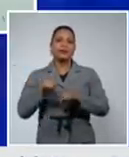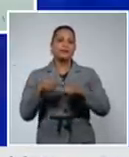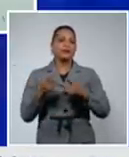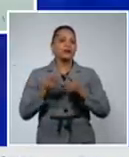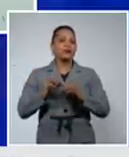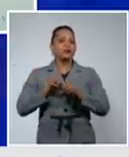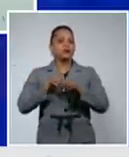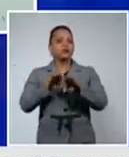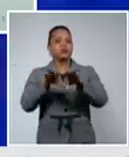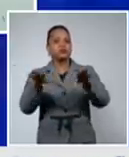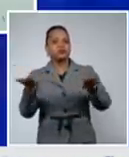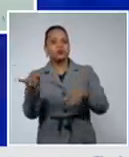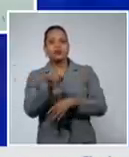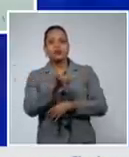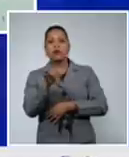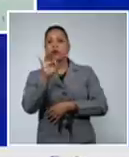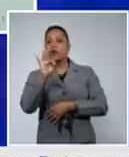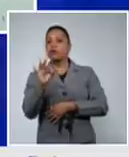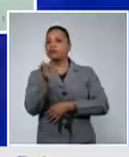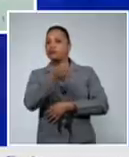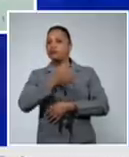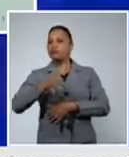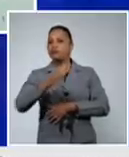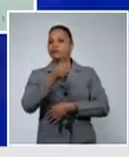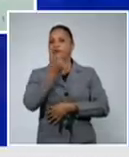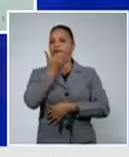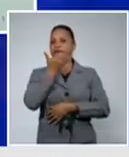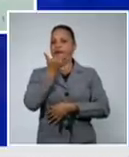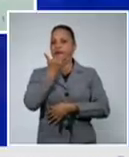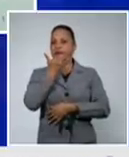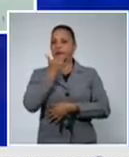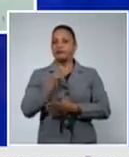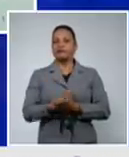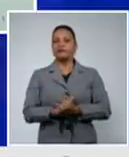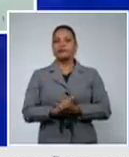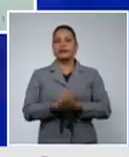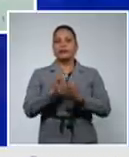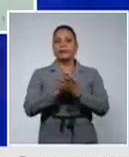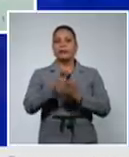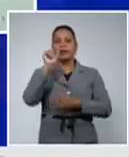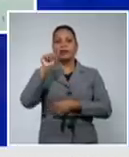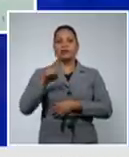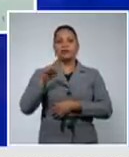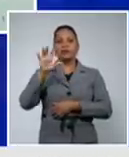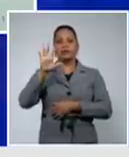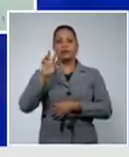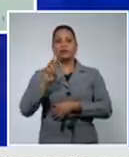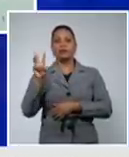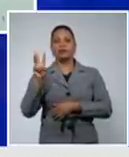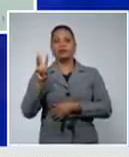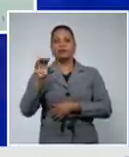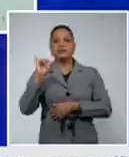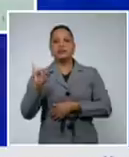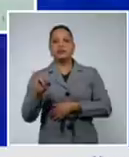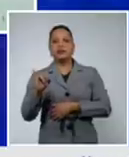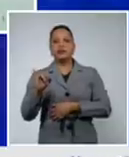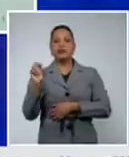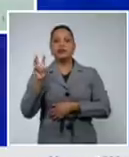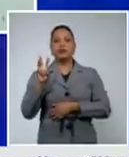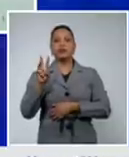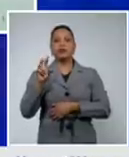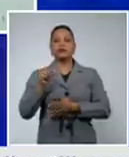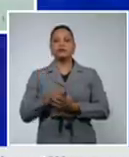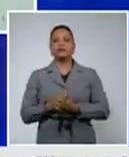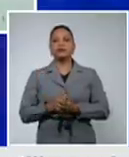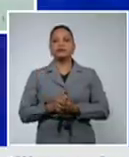abarca 8 municipios Merena del Sur con 6 Buínez con 3 San José de las Lajas con